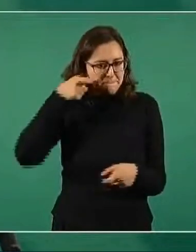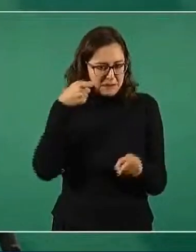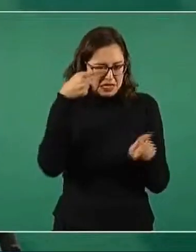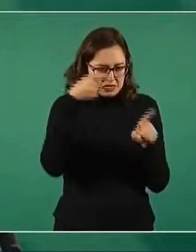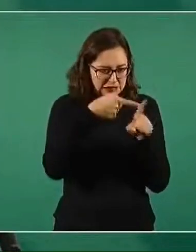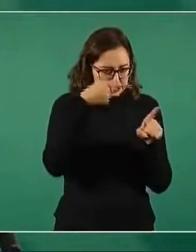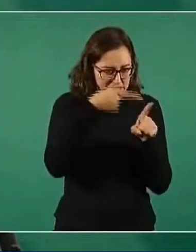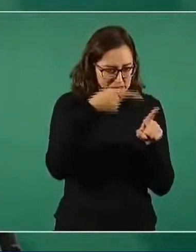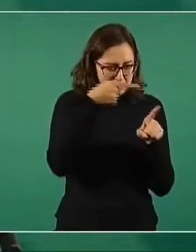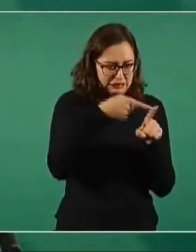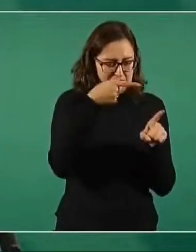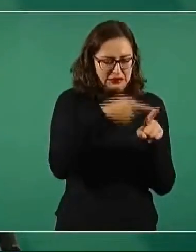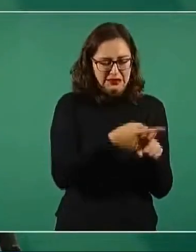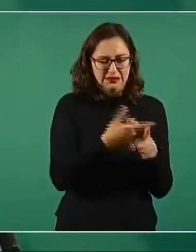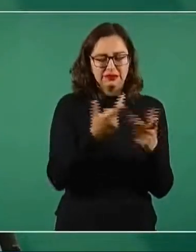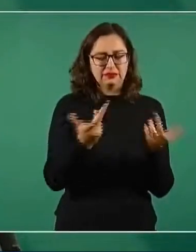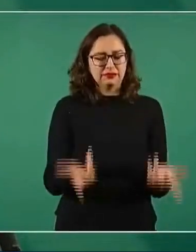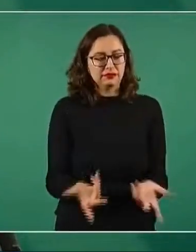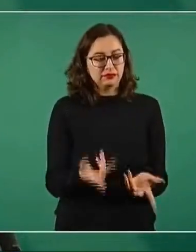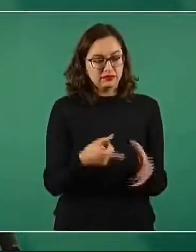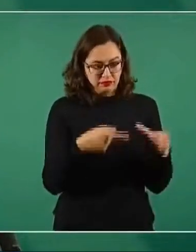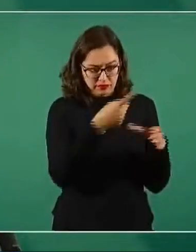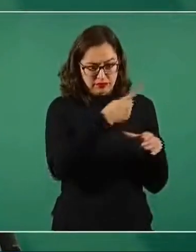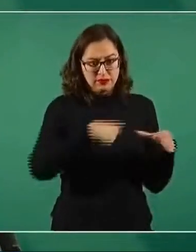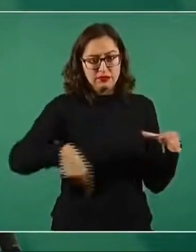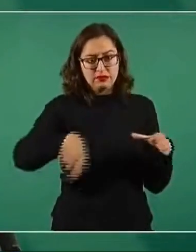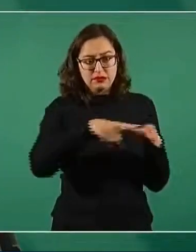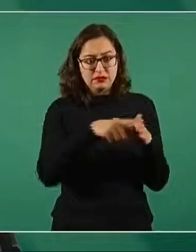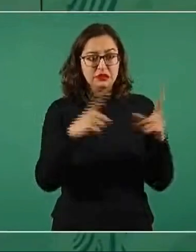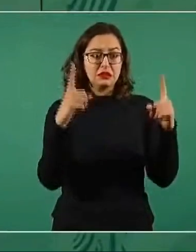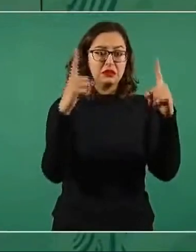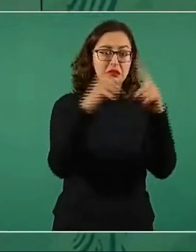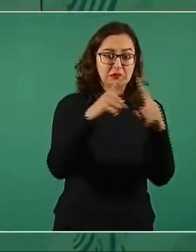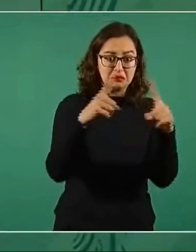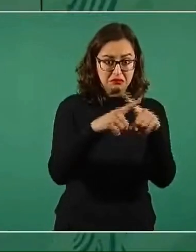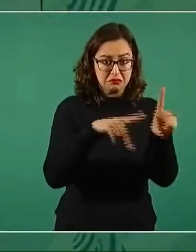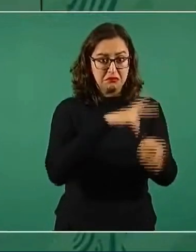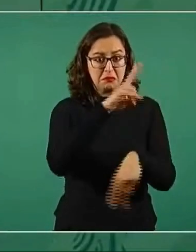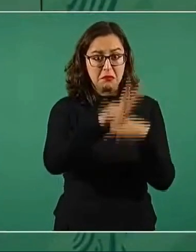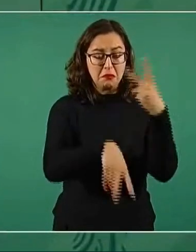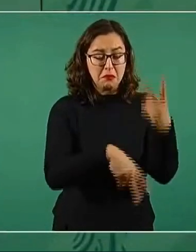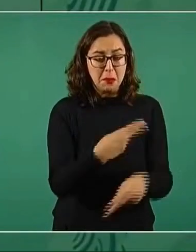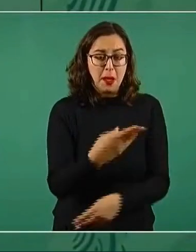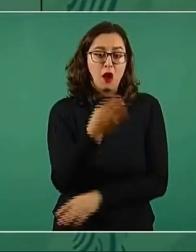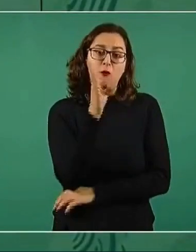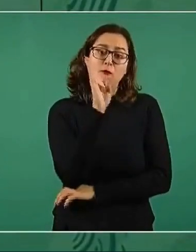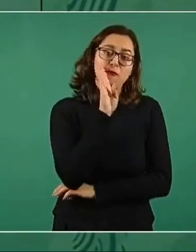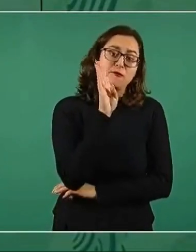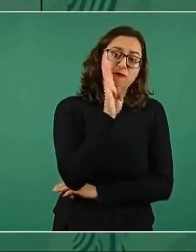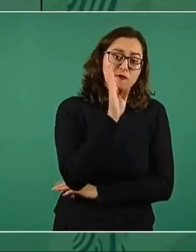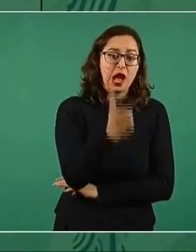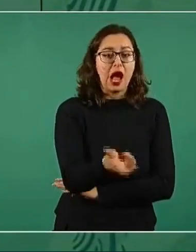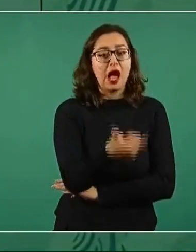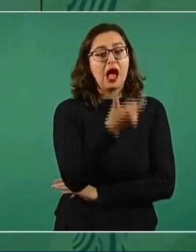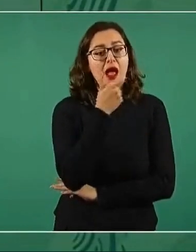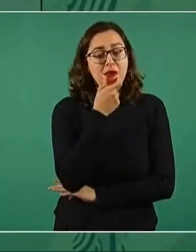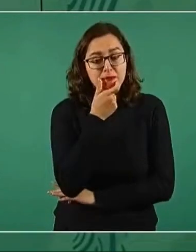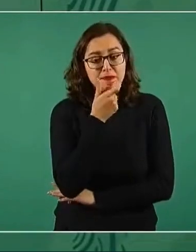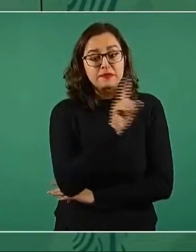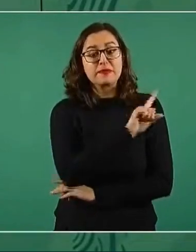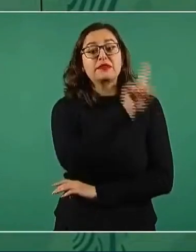vayan a la iglesia y se confiesen y comulguen, pero que saliendo